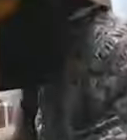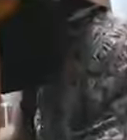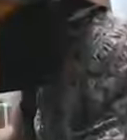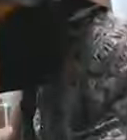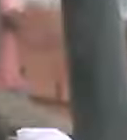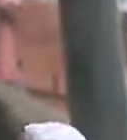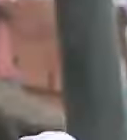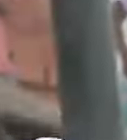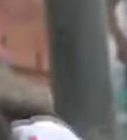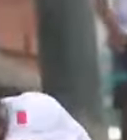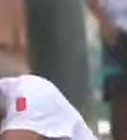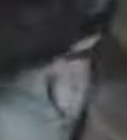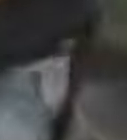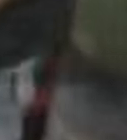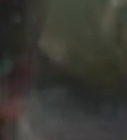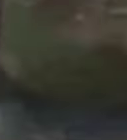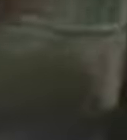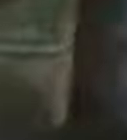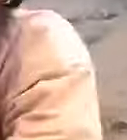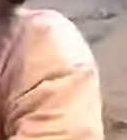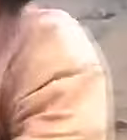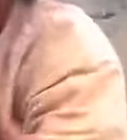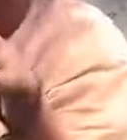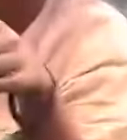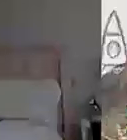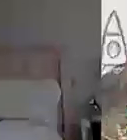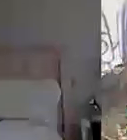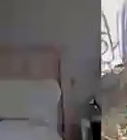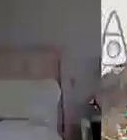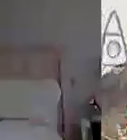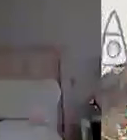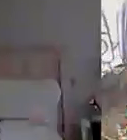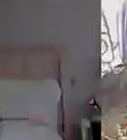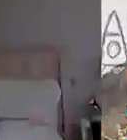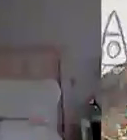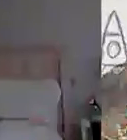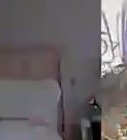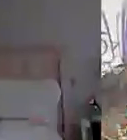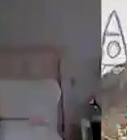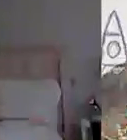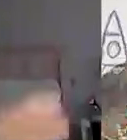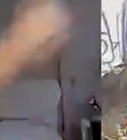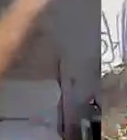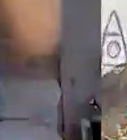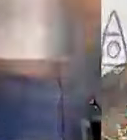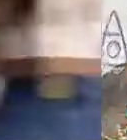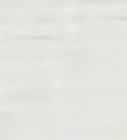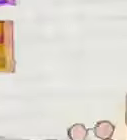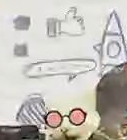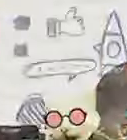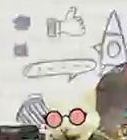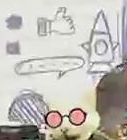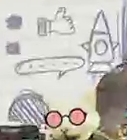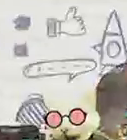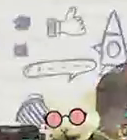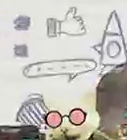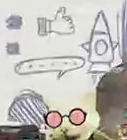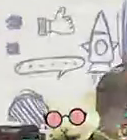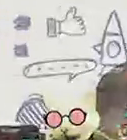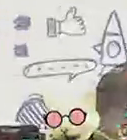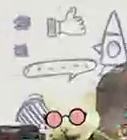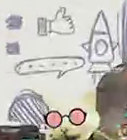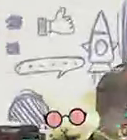ahora más que nunca. Que tenemos que ver el lado bueno de las cosas. No. No la hago con la negatividad. Casi